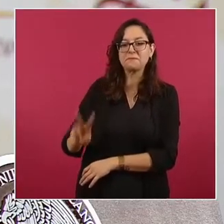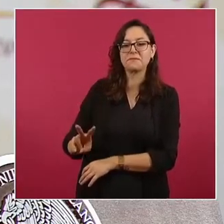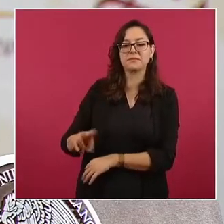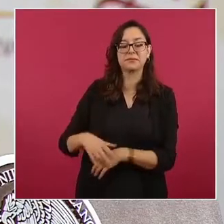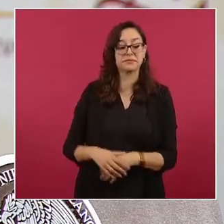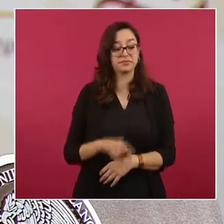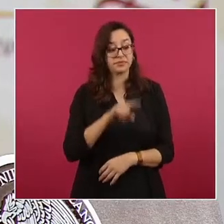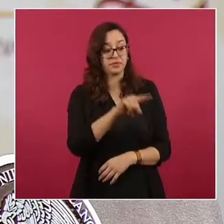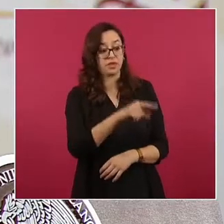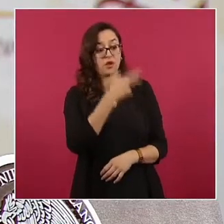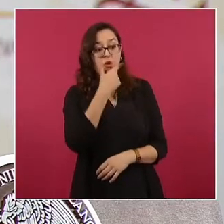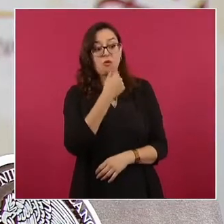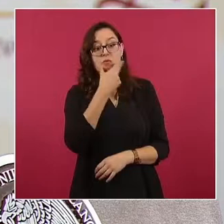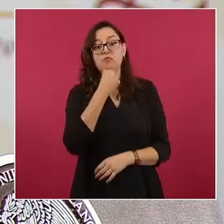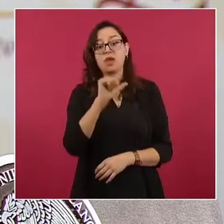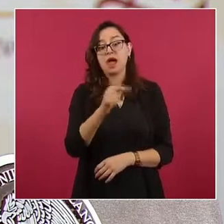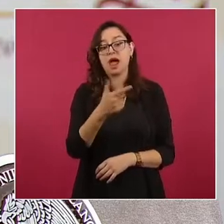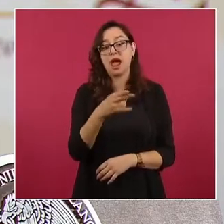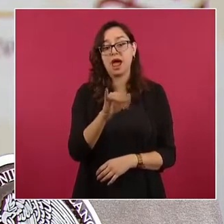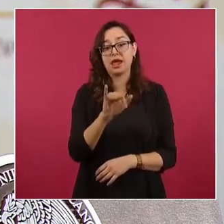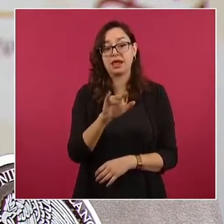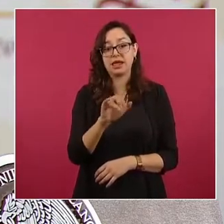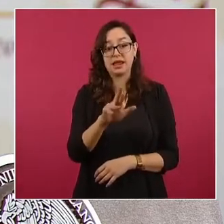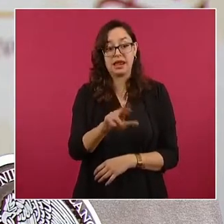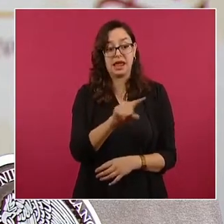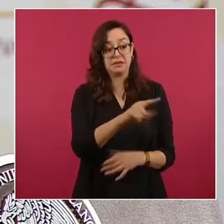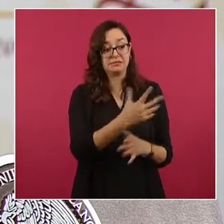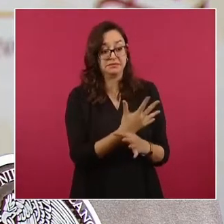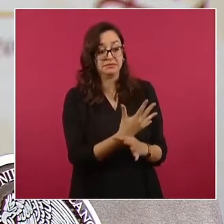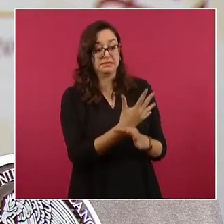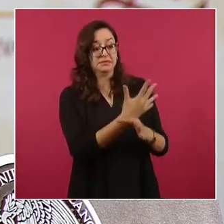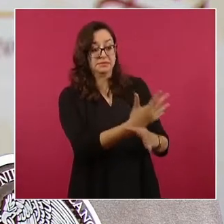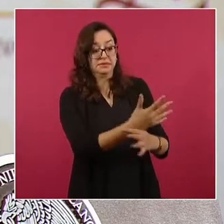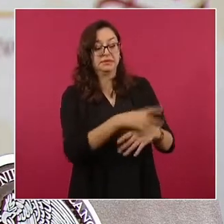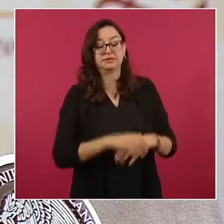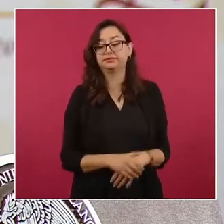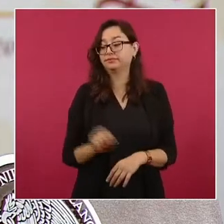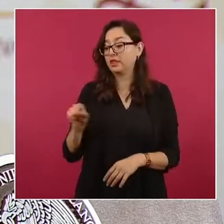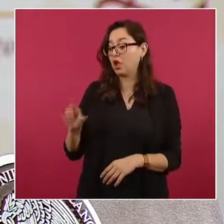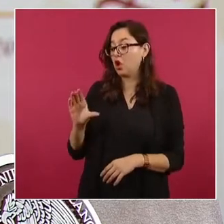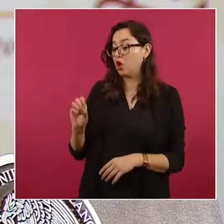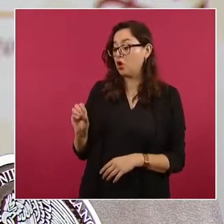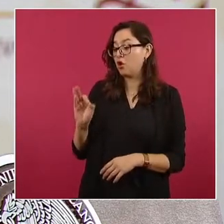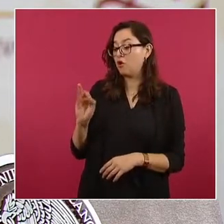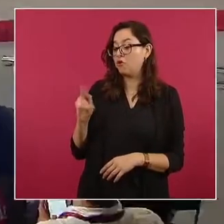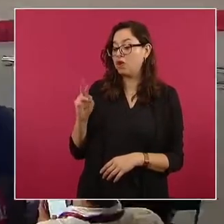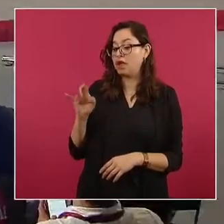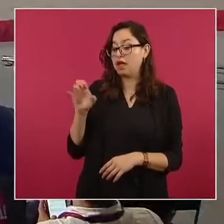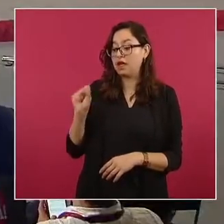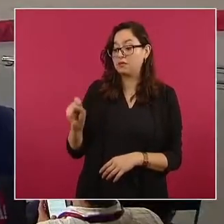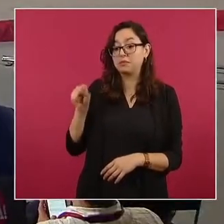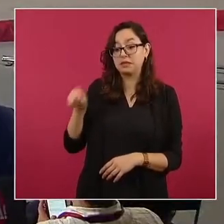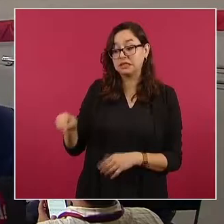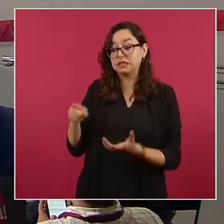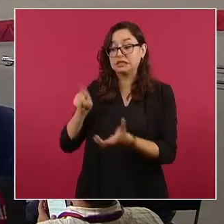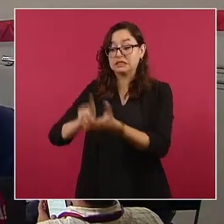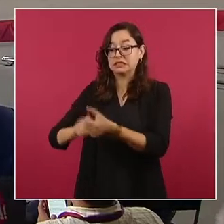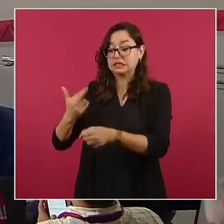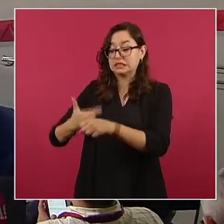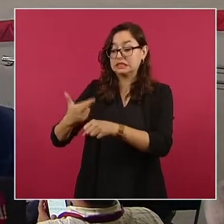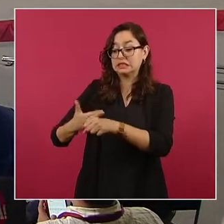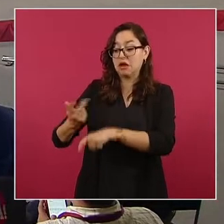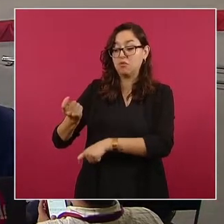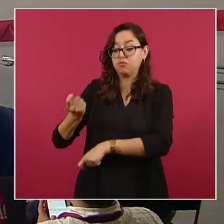Sol omiten que con la misma cantidad de personal, la COFEPRIS atendió el mayor número de trámites